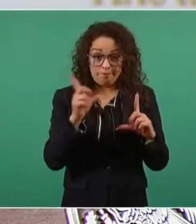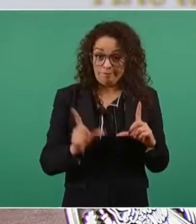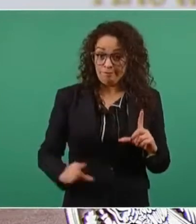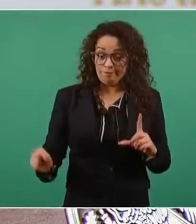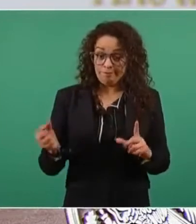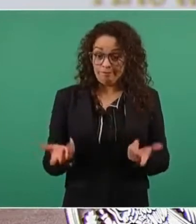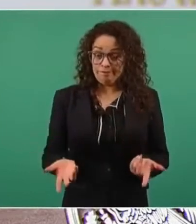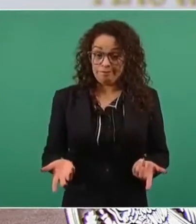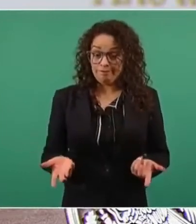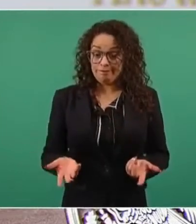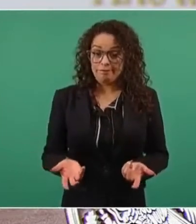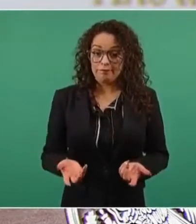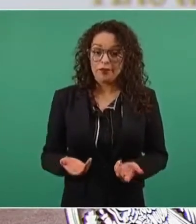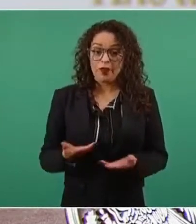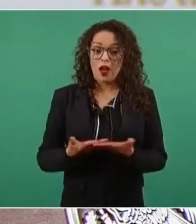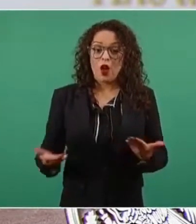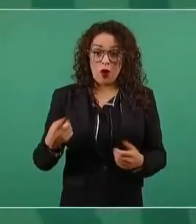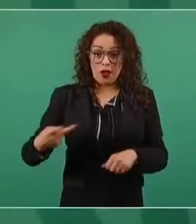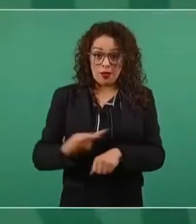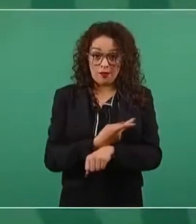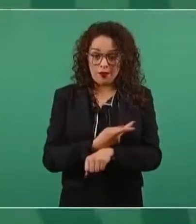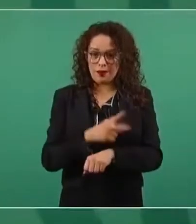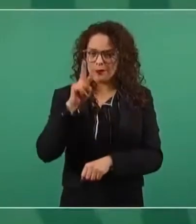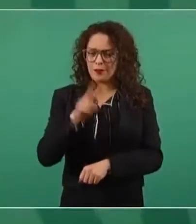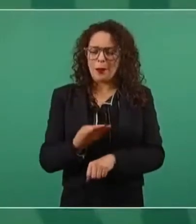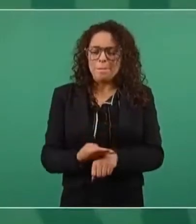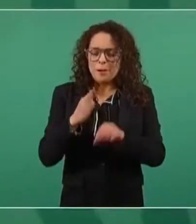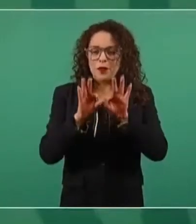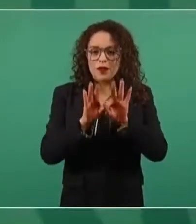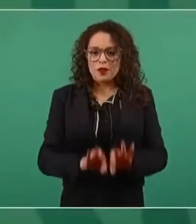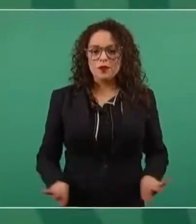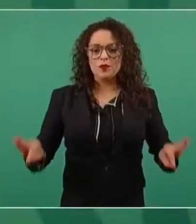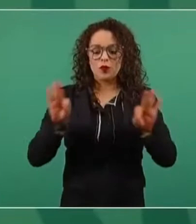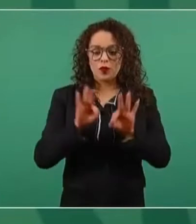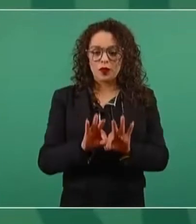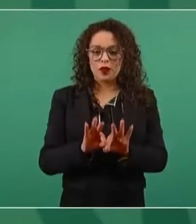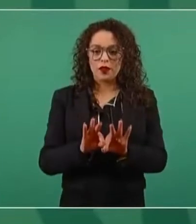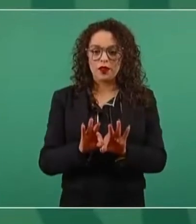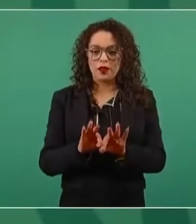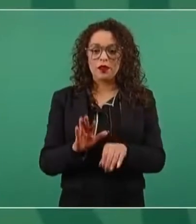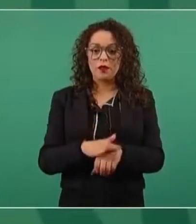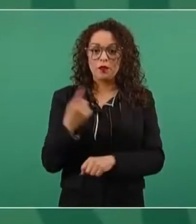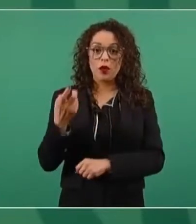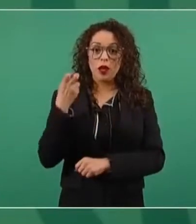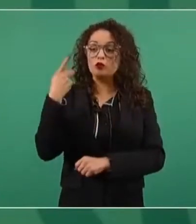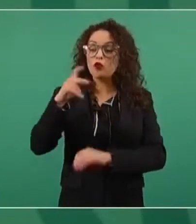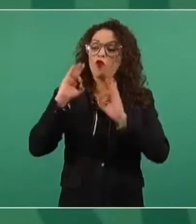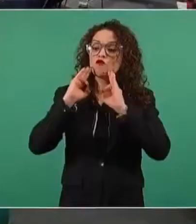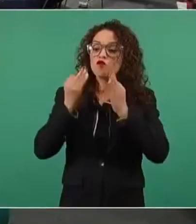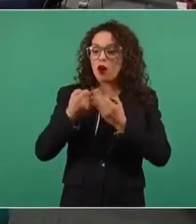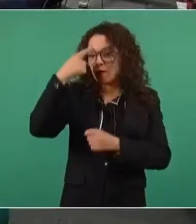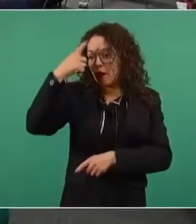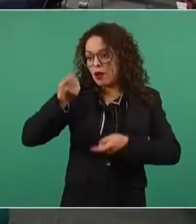lo que está sucediendo es importantísimo porque ese mecanismo de control y de